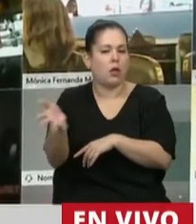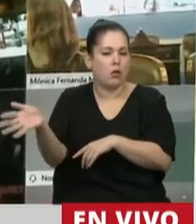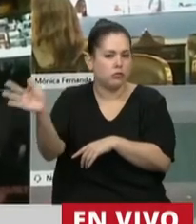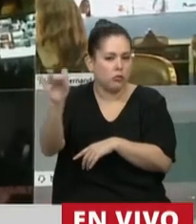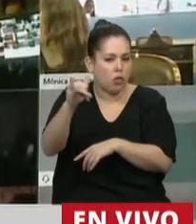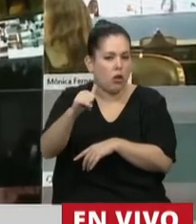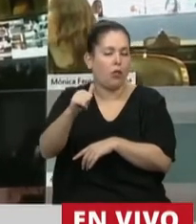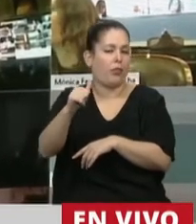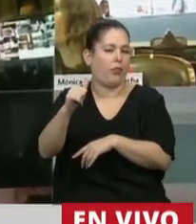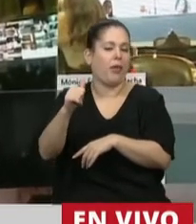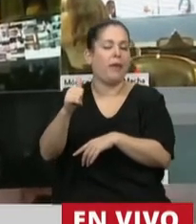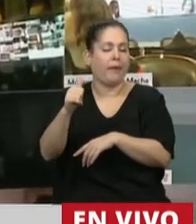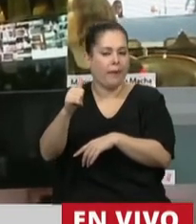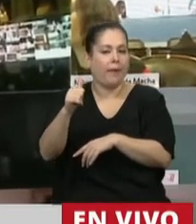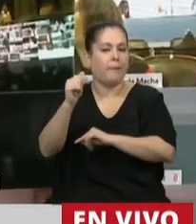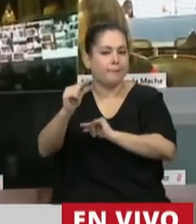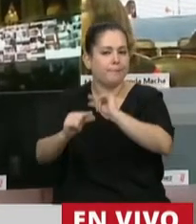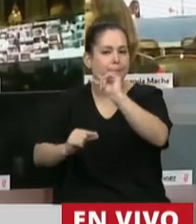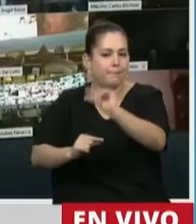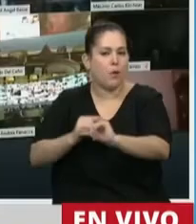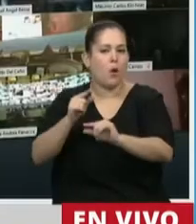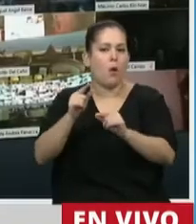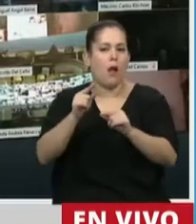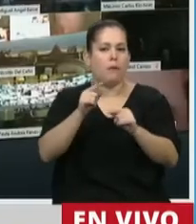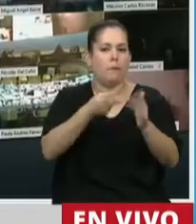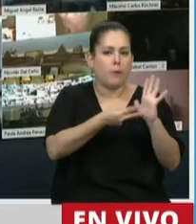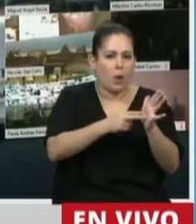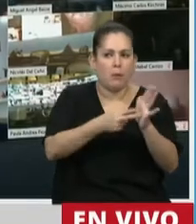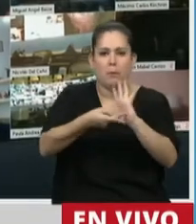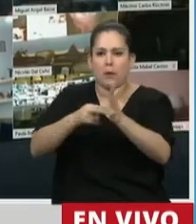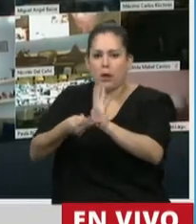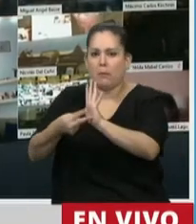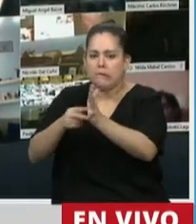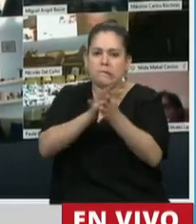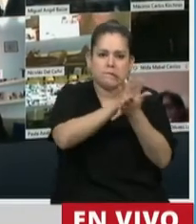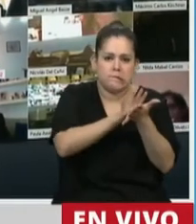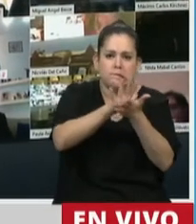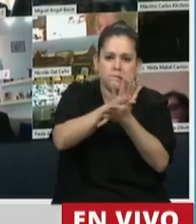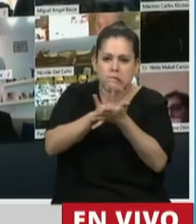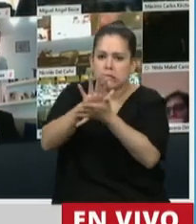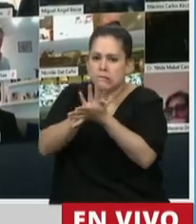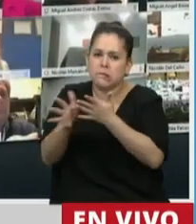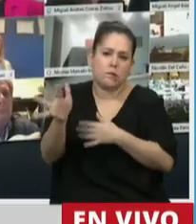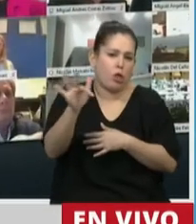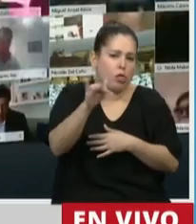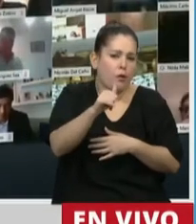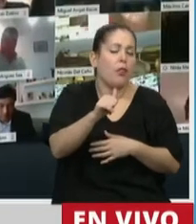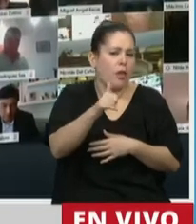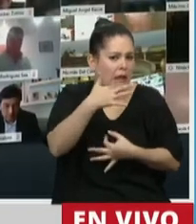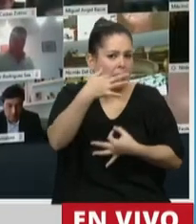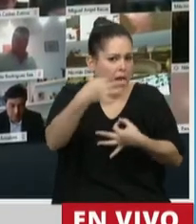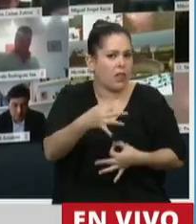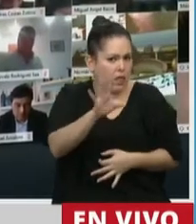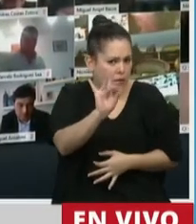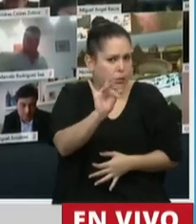cotidianamente tratando de superar todos estos inconvenientes. Y son inconvenientes complejos de